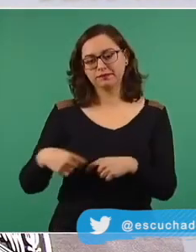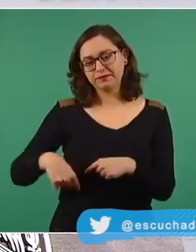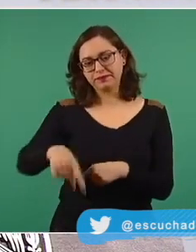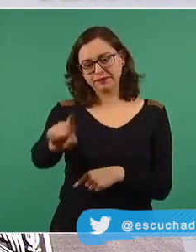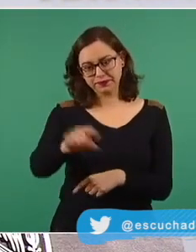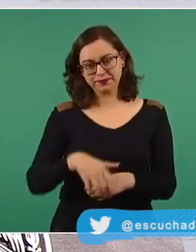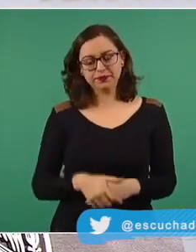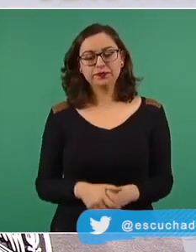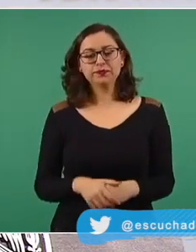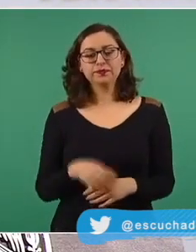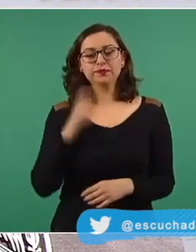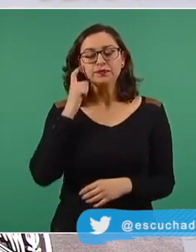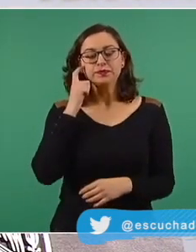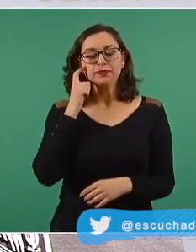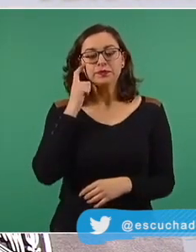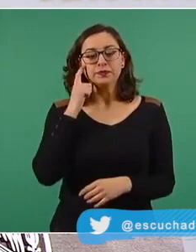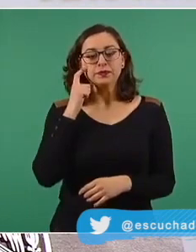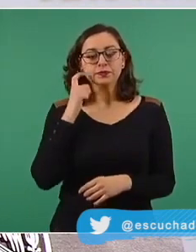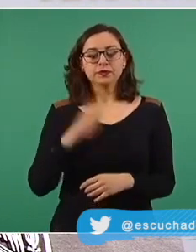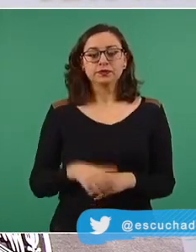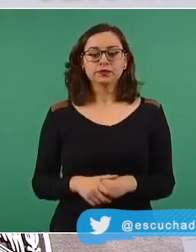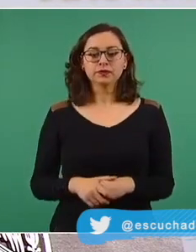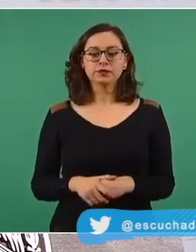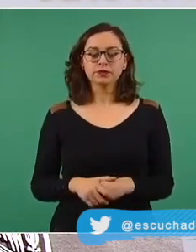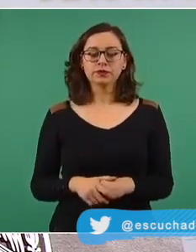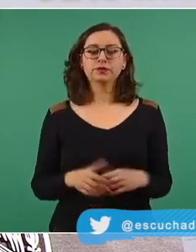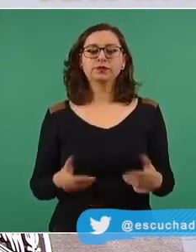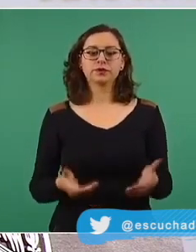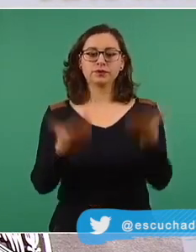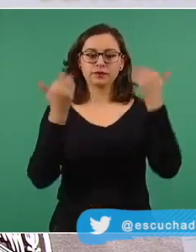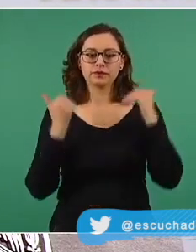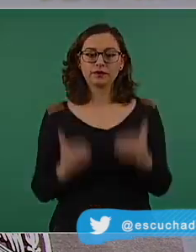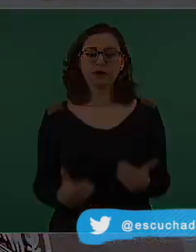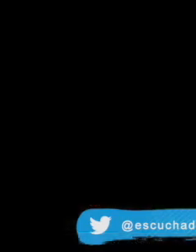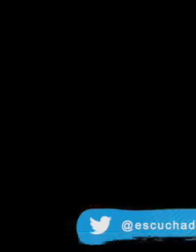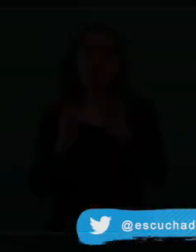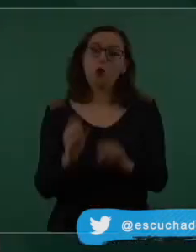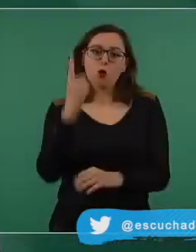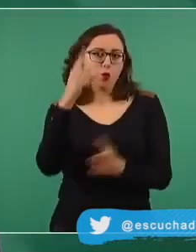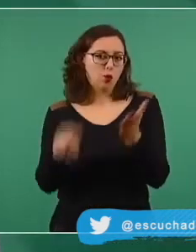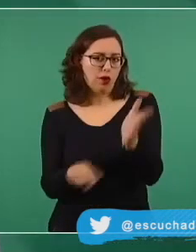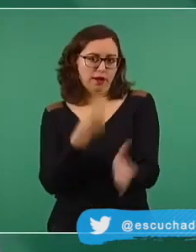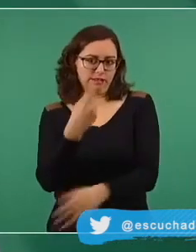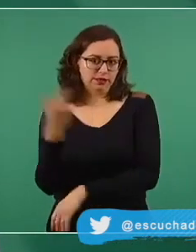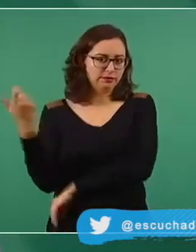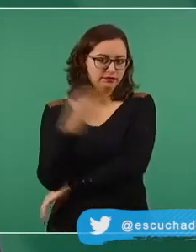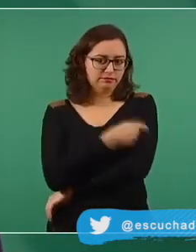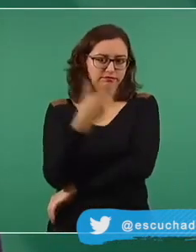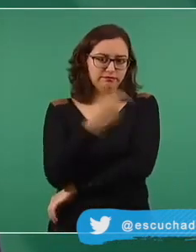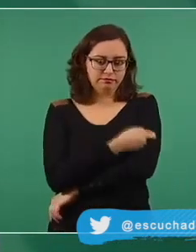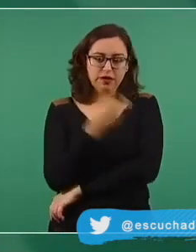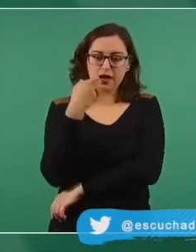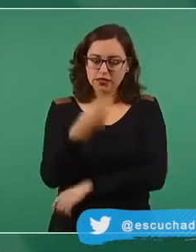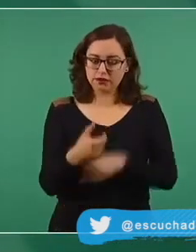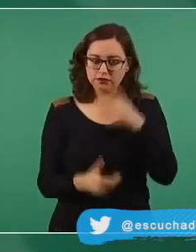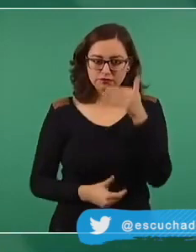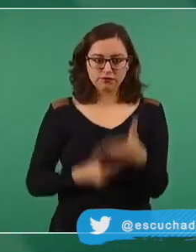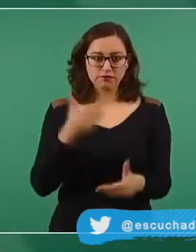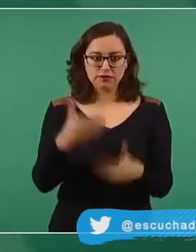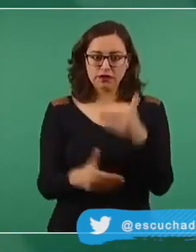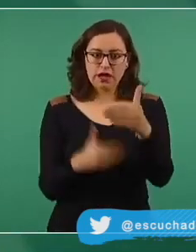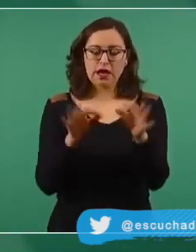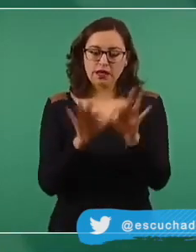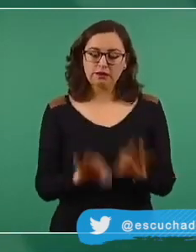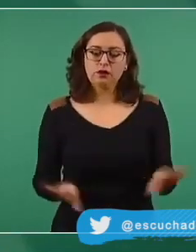casos más que ayer. La semana epidemiológica 44 cierra con 3% menos de casos estimados en comparación con los siete